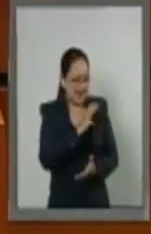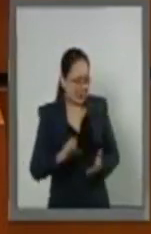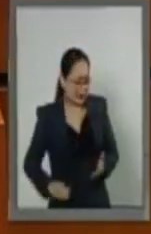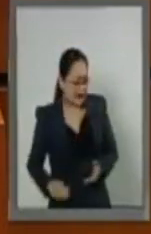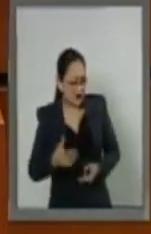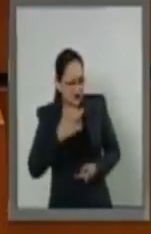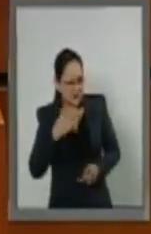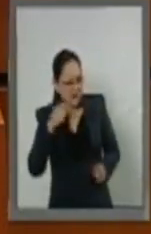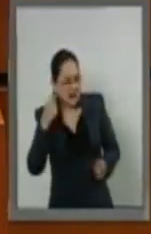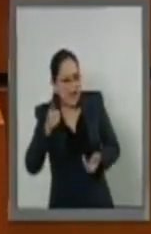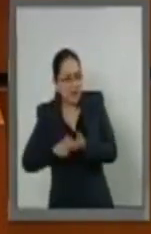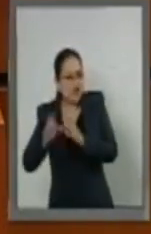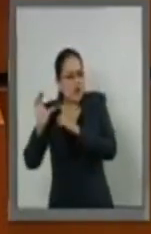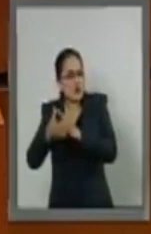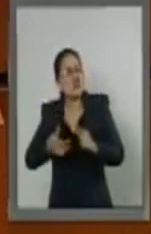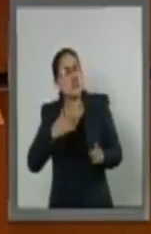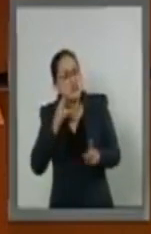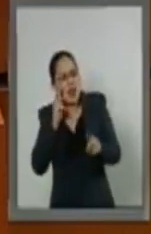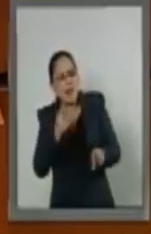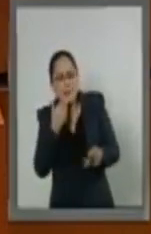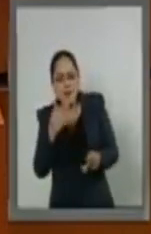considere la comisión idóneo.